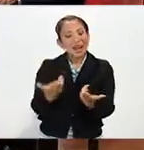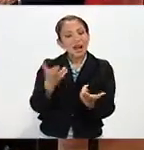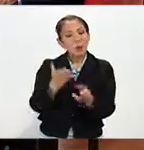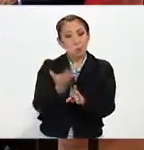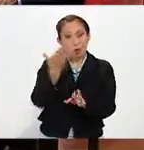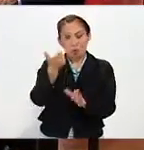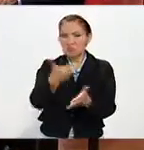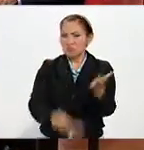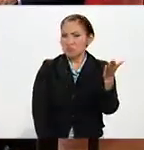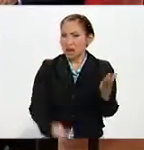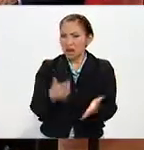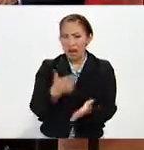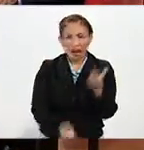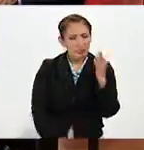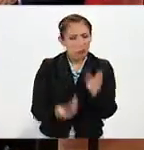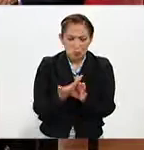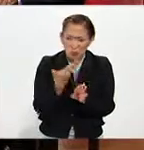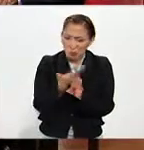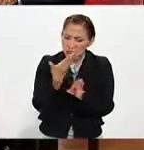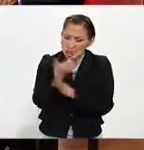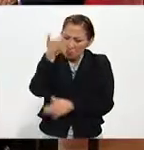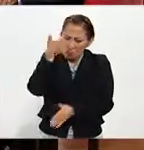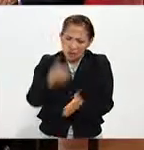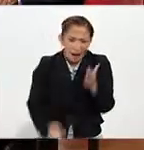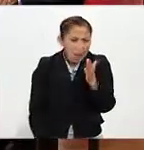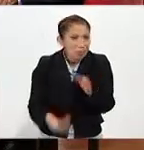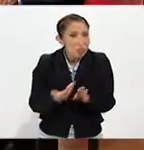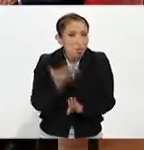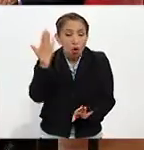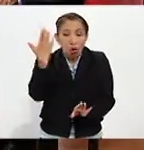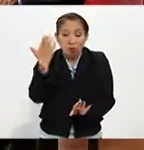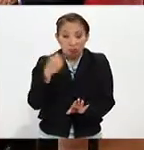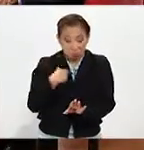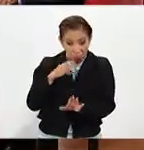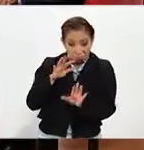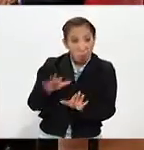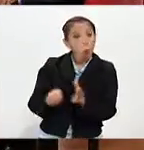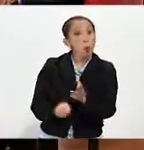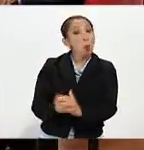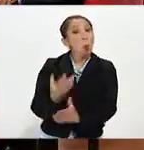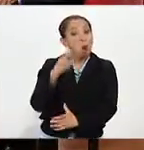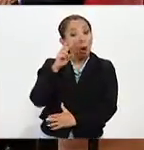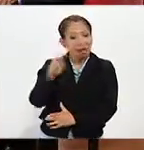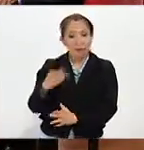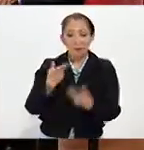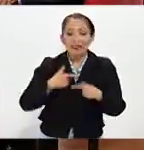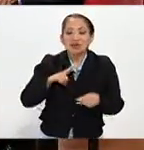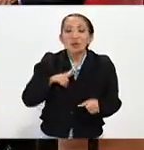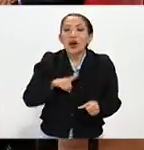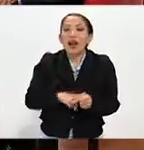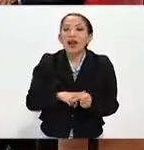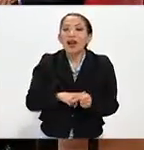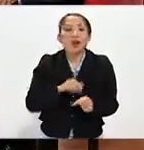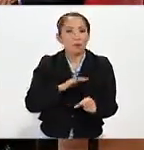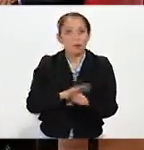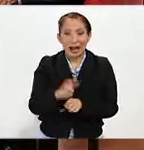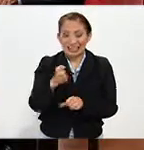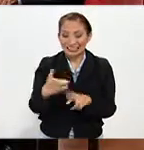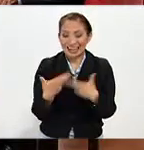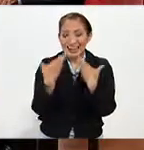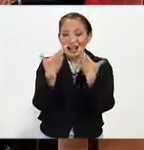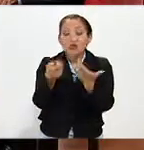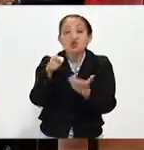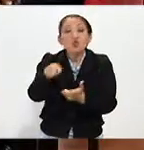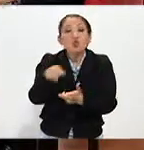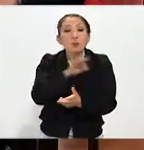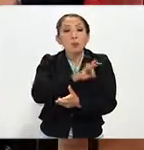muy económicos, te digo muy económicos, muy originales y muy personales. Y me refiero a esos regalos